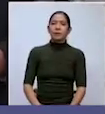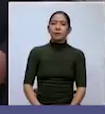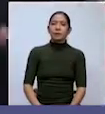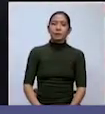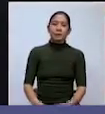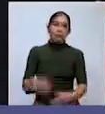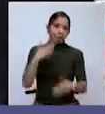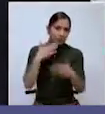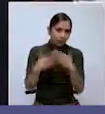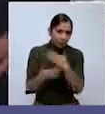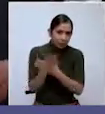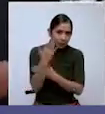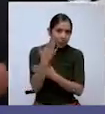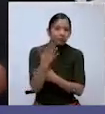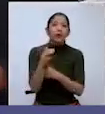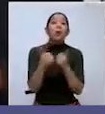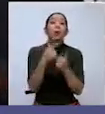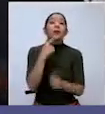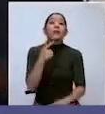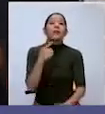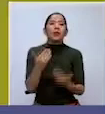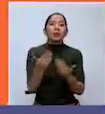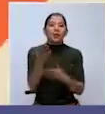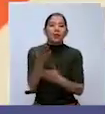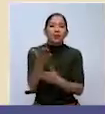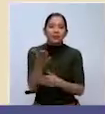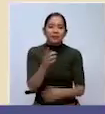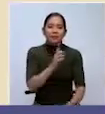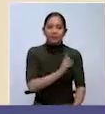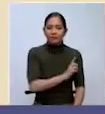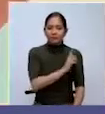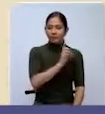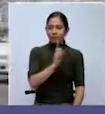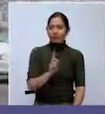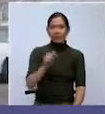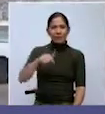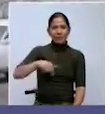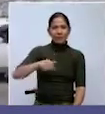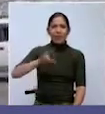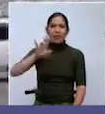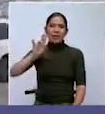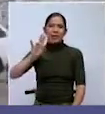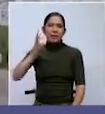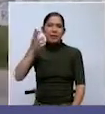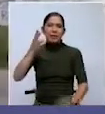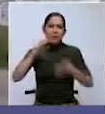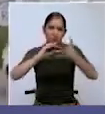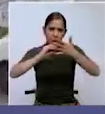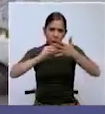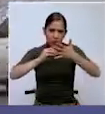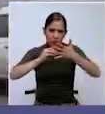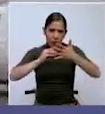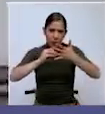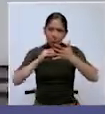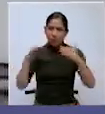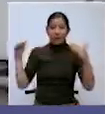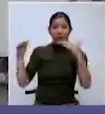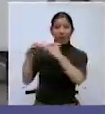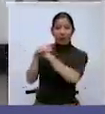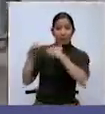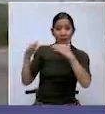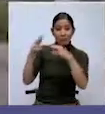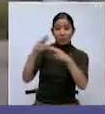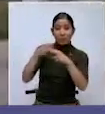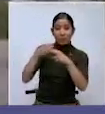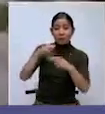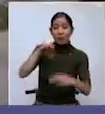Buen día Lorena, ¿cómo se encuentran hoy en esta mañana? Nos hemos venido hasta el séptimo anillo, les comento, y la avenida Moscú. Por ejemplo, en este